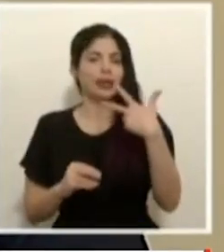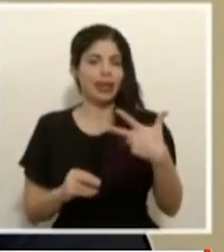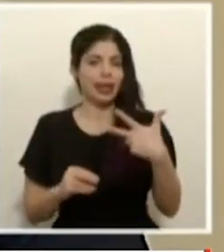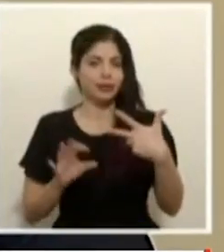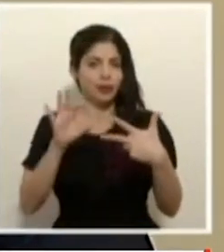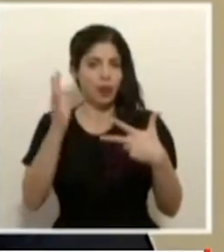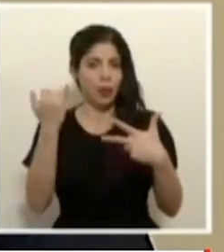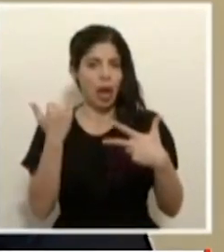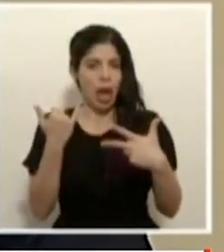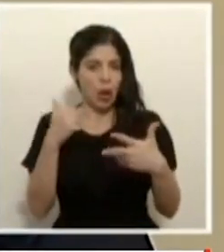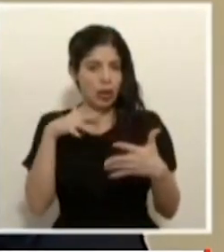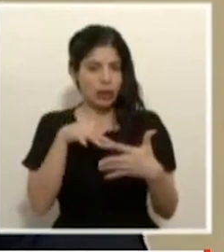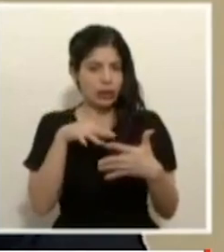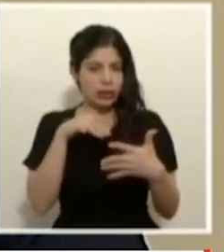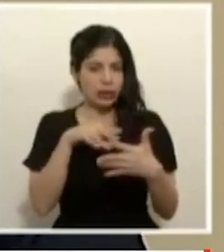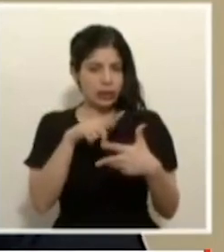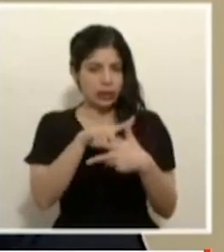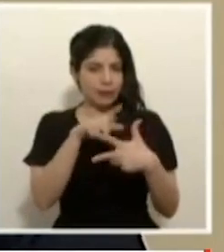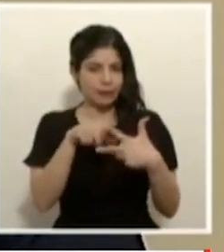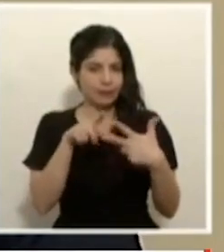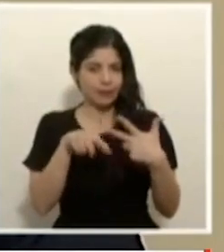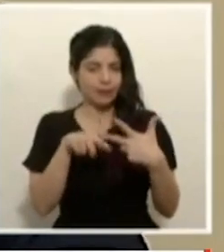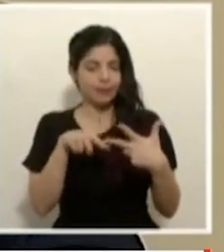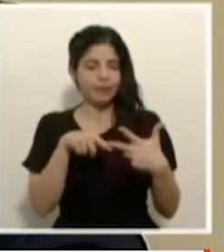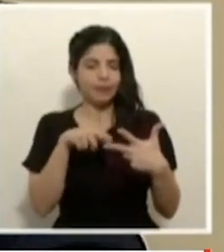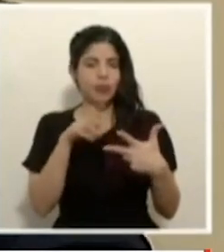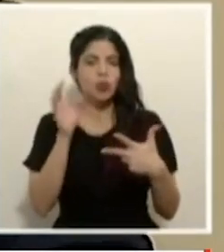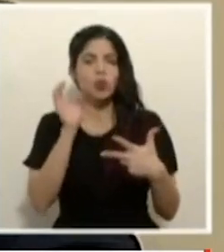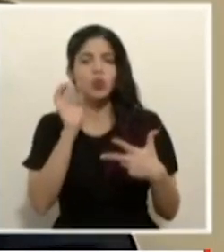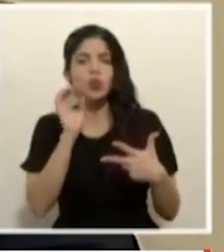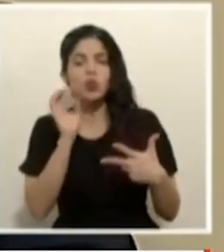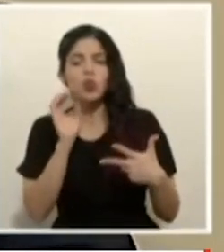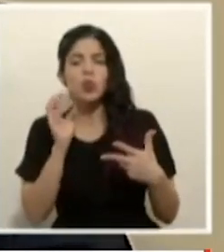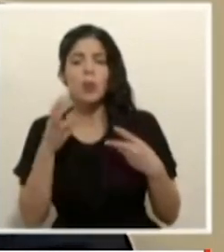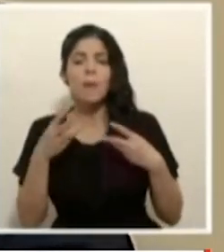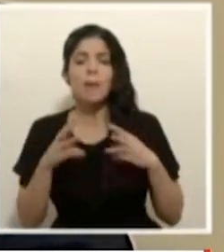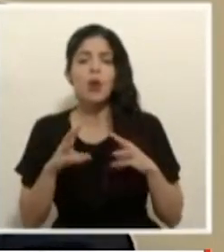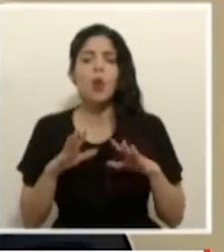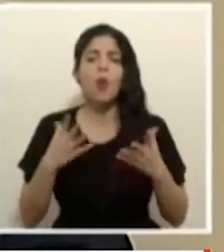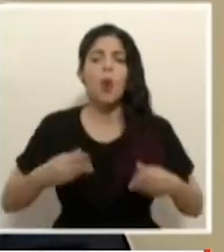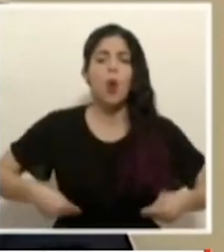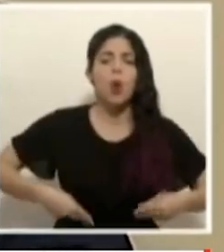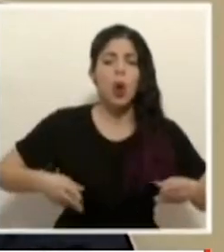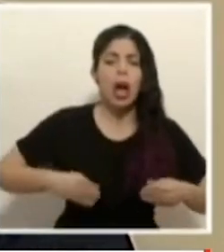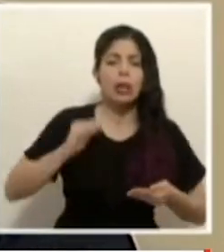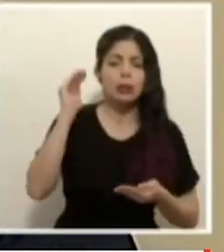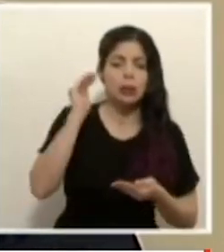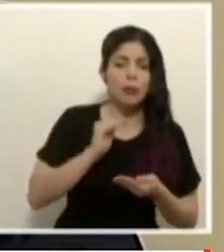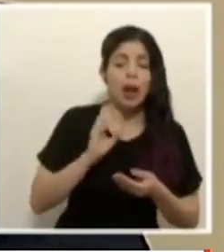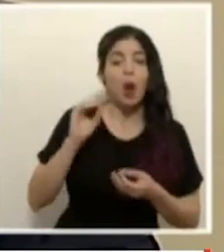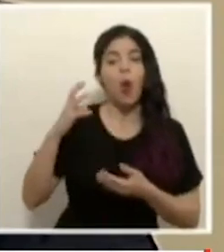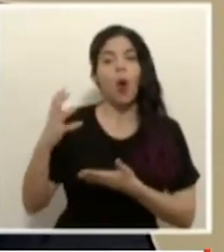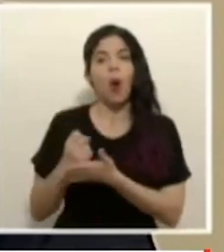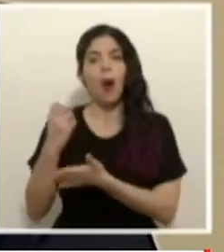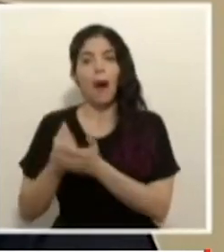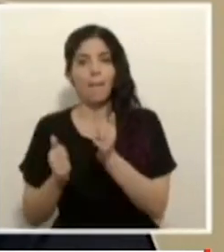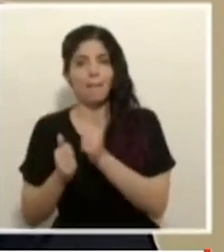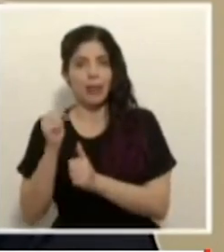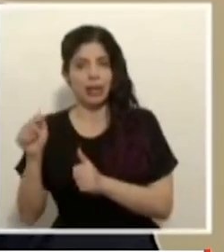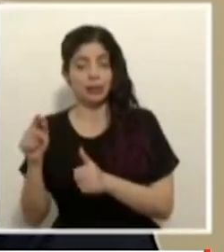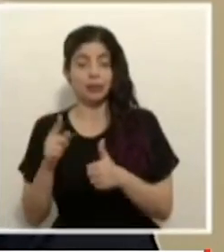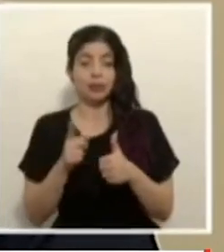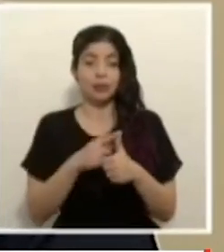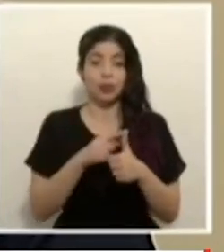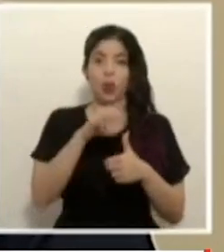estudian para hacer ese un mecanismo o de reducción de gasto o de incremento de ingresos uno la